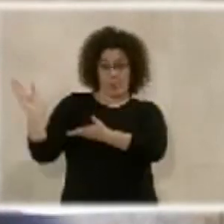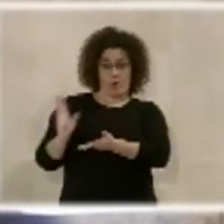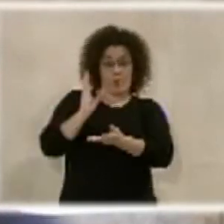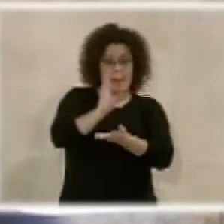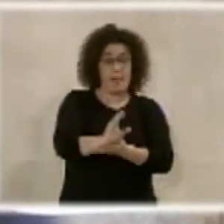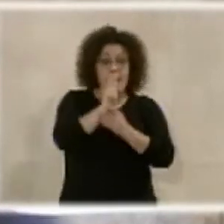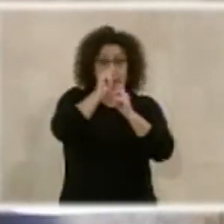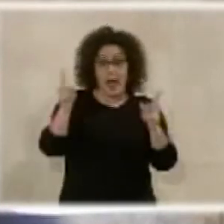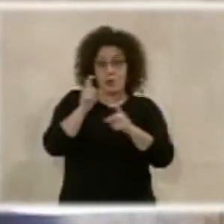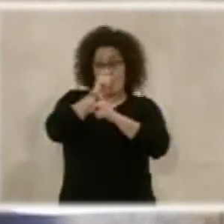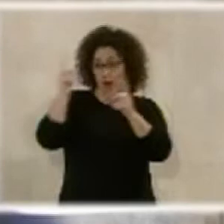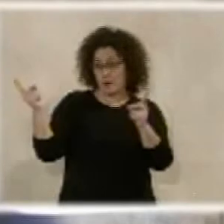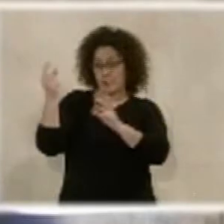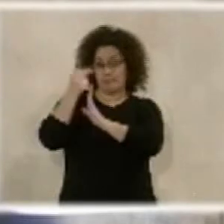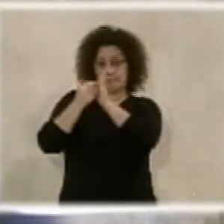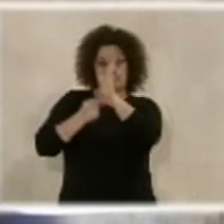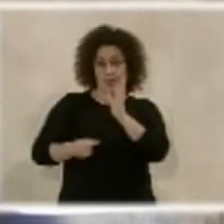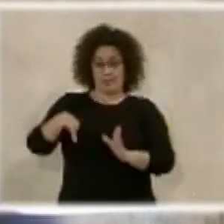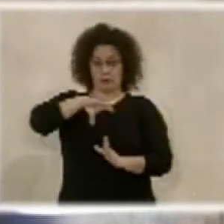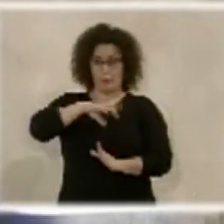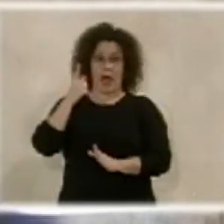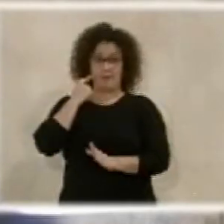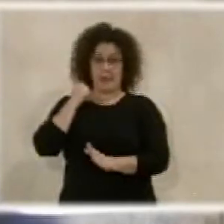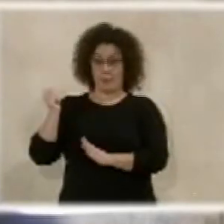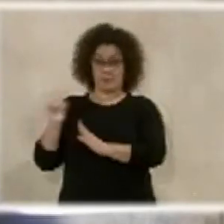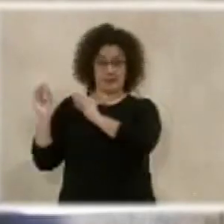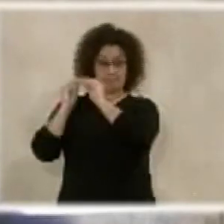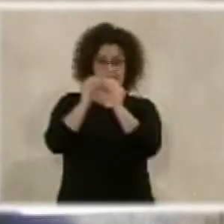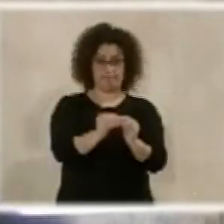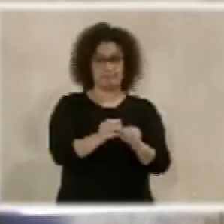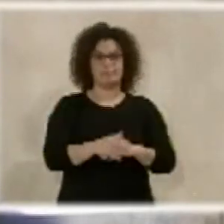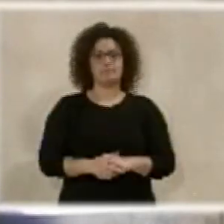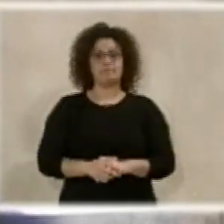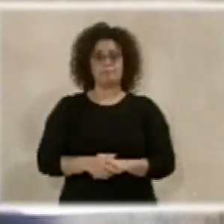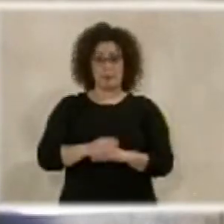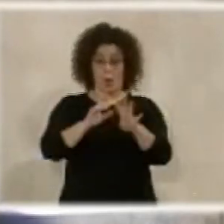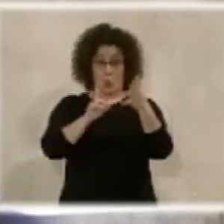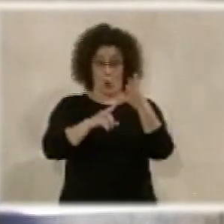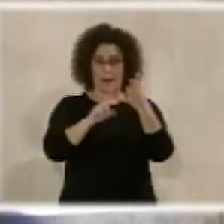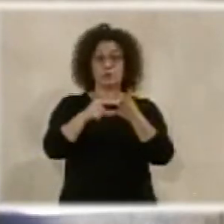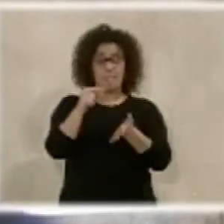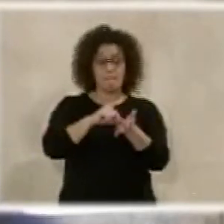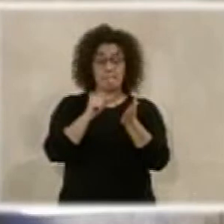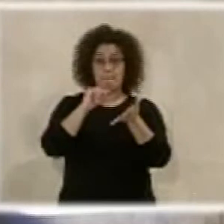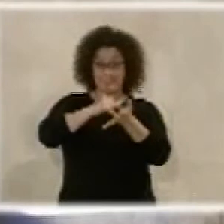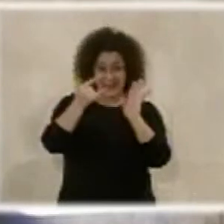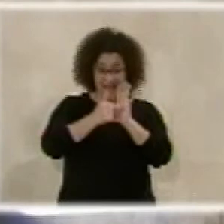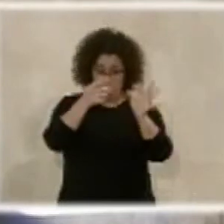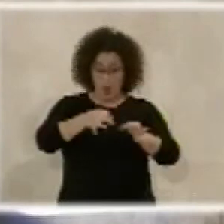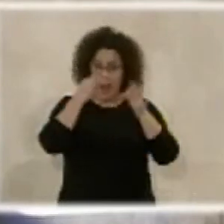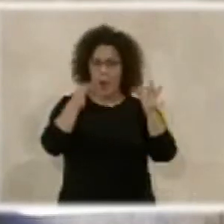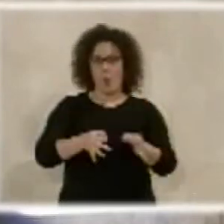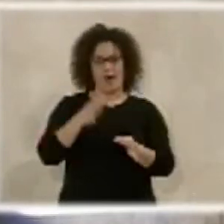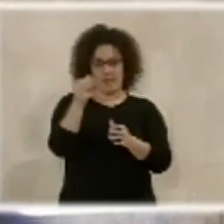año plantea en sus presupuestos la Diputación Provincial de Almería. Cuarto, este plan sistemático debe priorizar las actuaciones